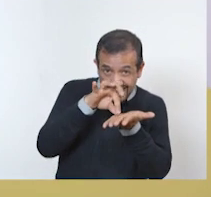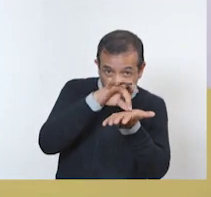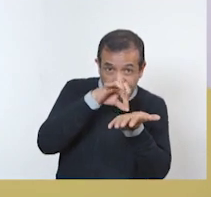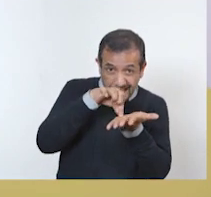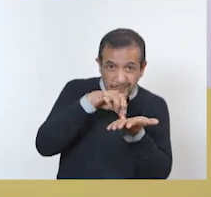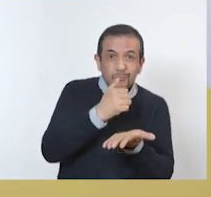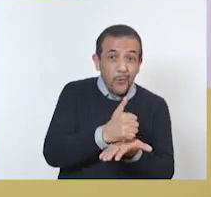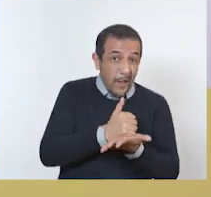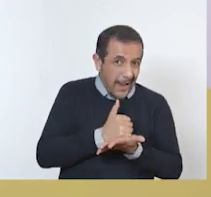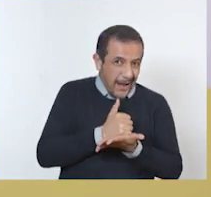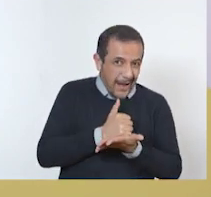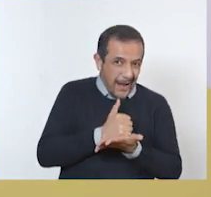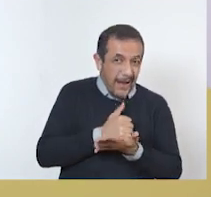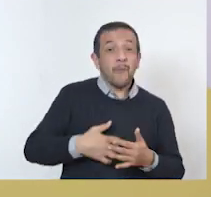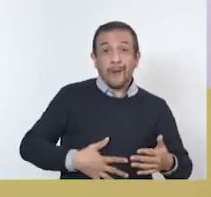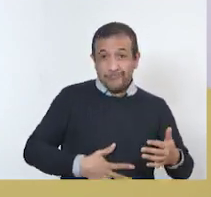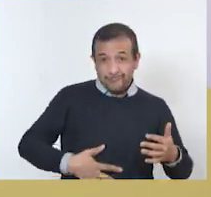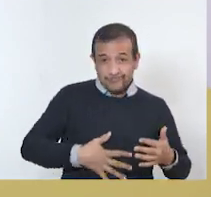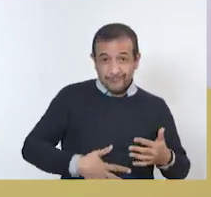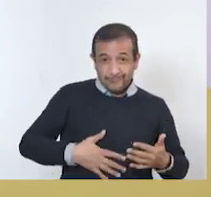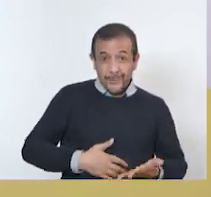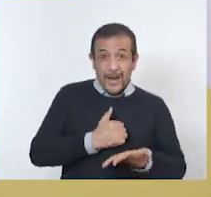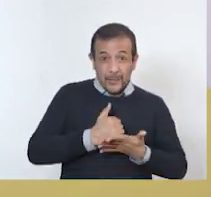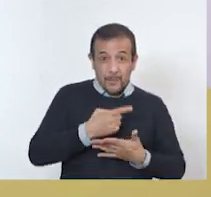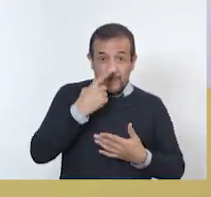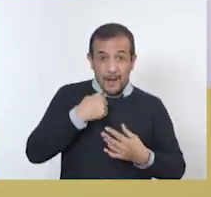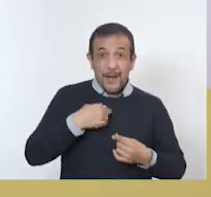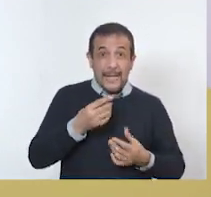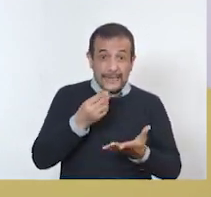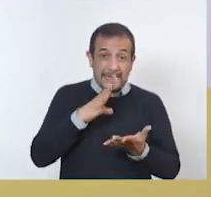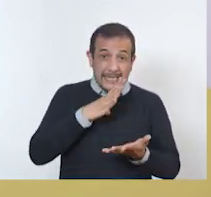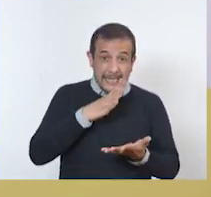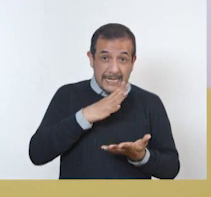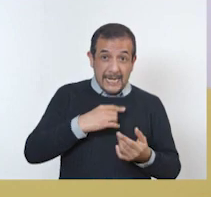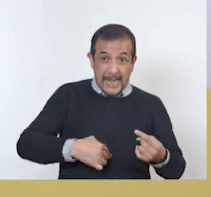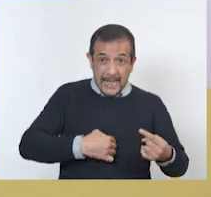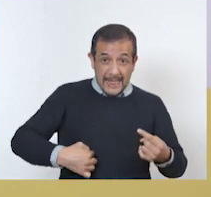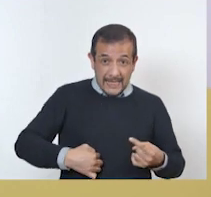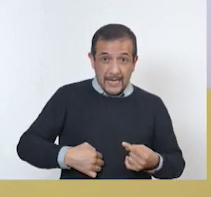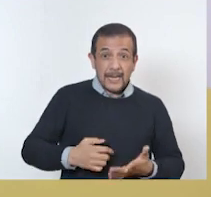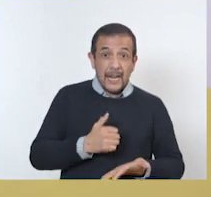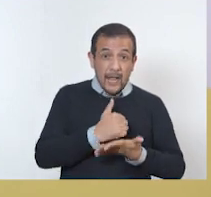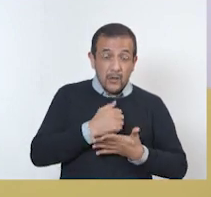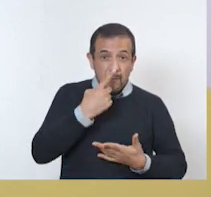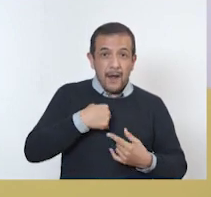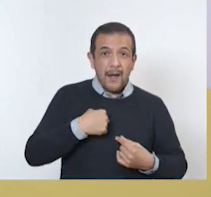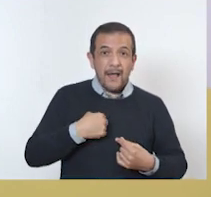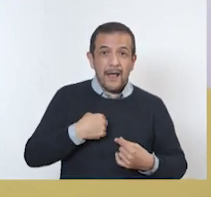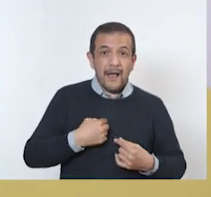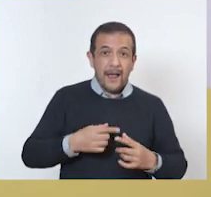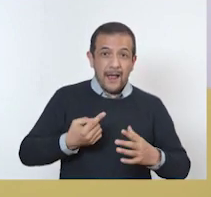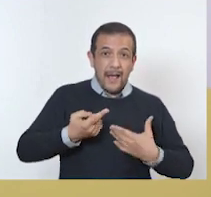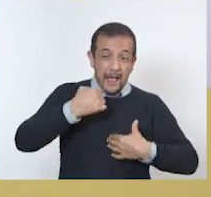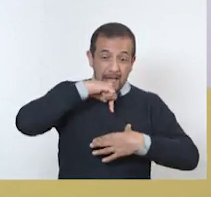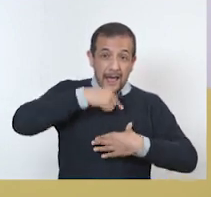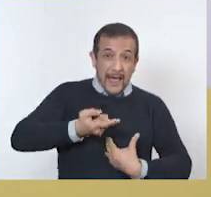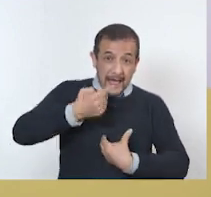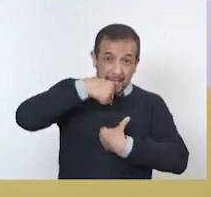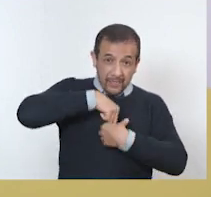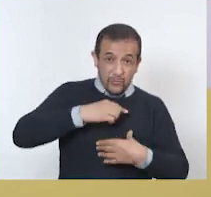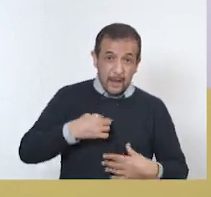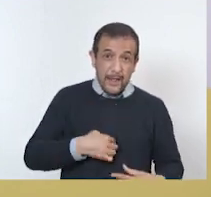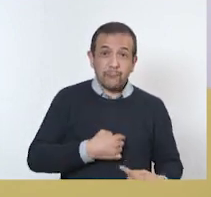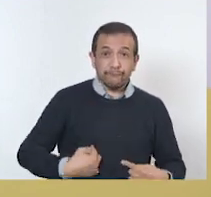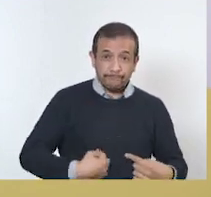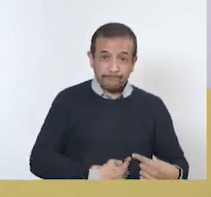beneficios, como es la biota intestinal, que es tener una cantidad que son beneficiosos de bacterias en nuestro intestino para